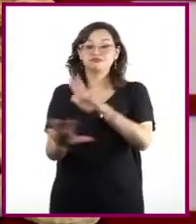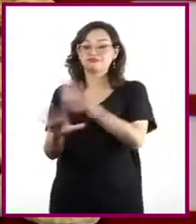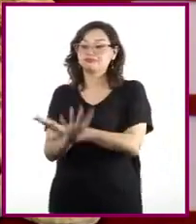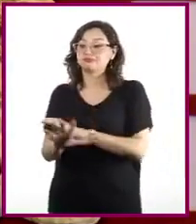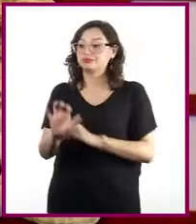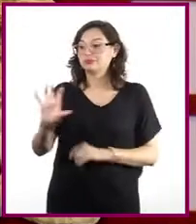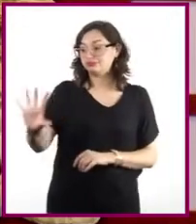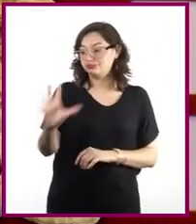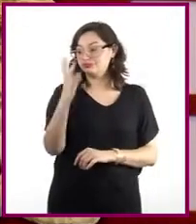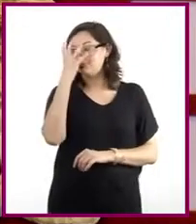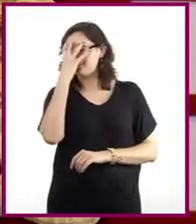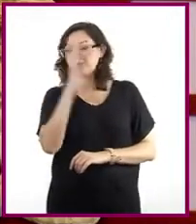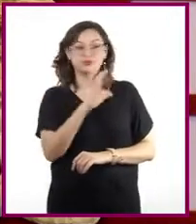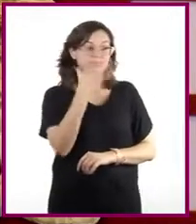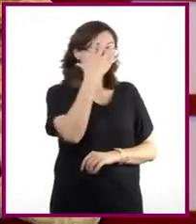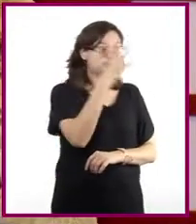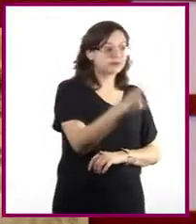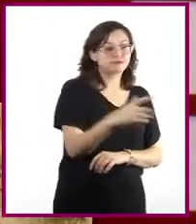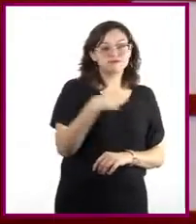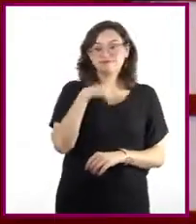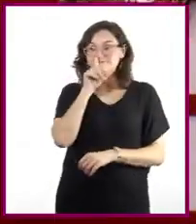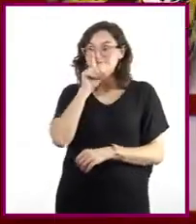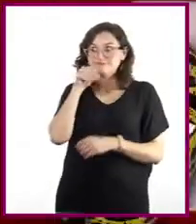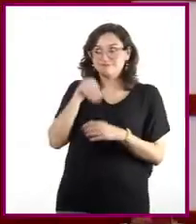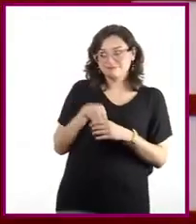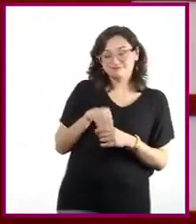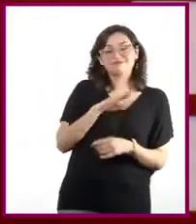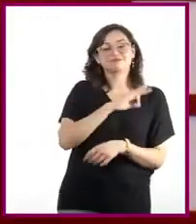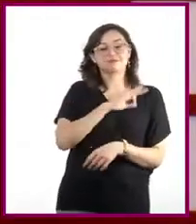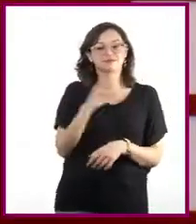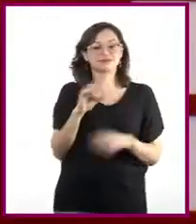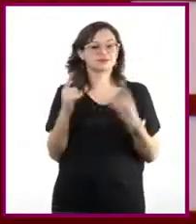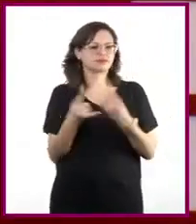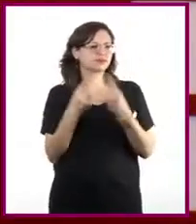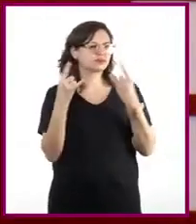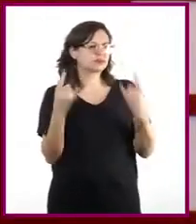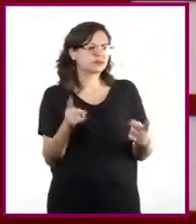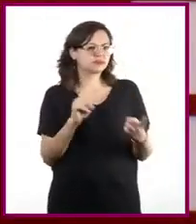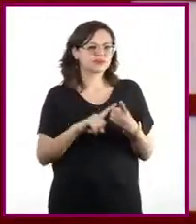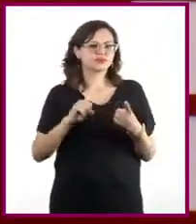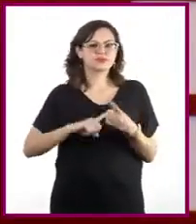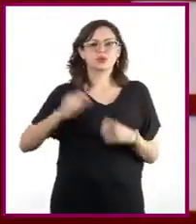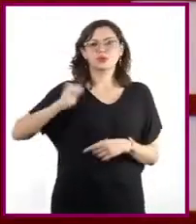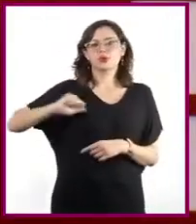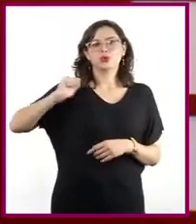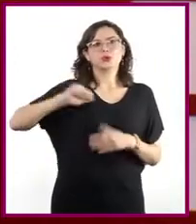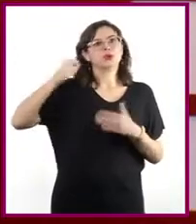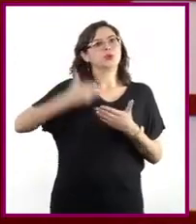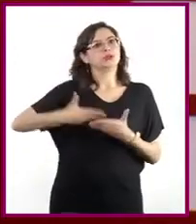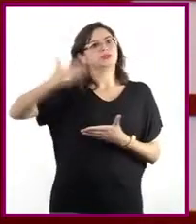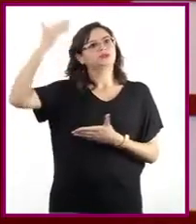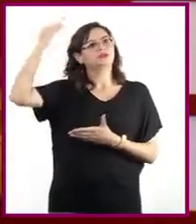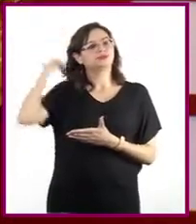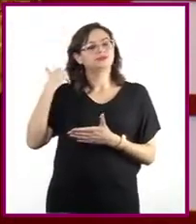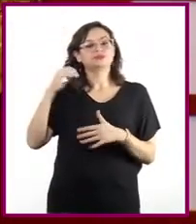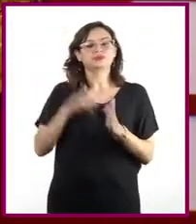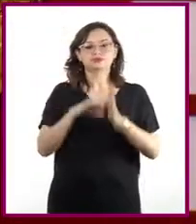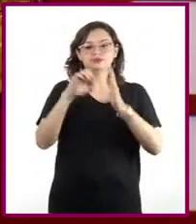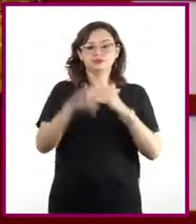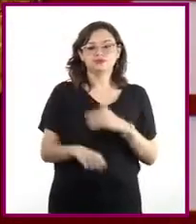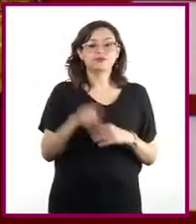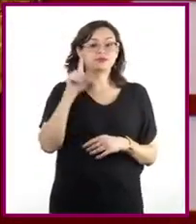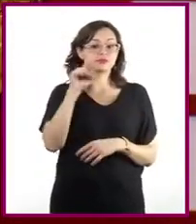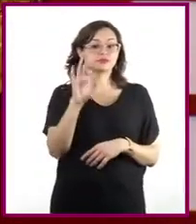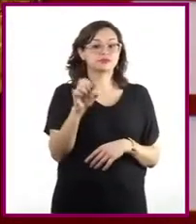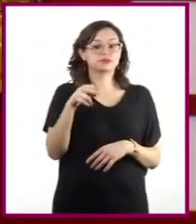aspecto de otro o de evitar ser reconocido. Su historia se ubica en la más remota antigüedad. Por ejemplo, se sabe que